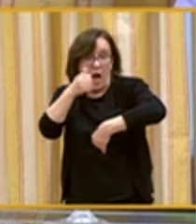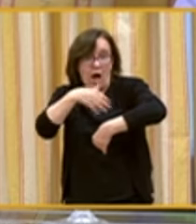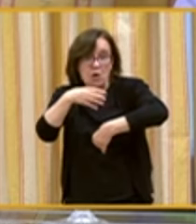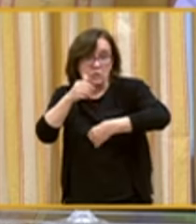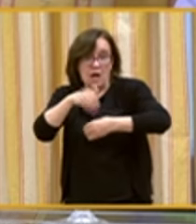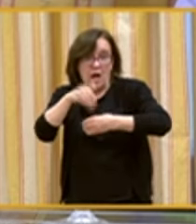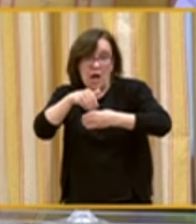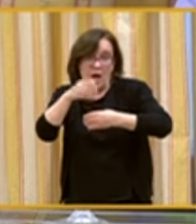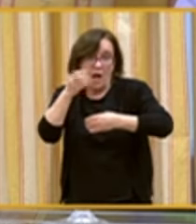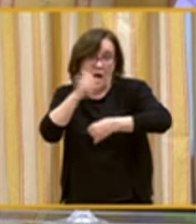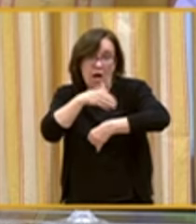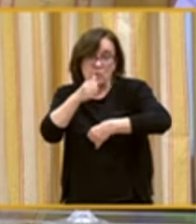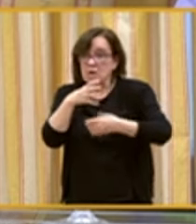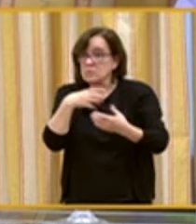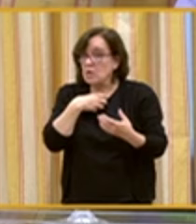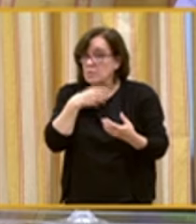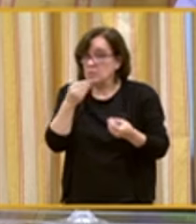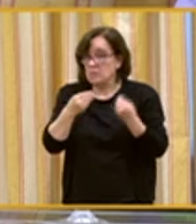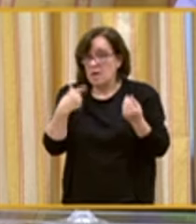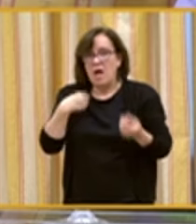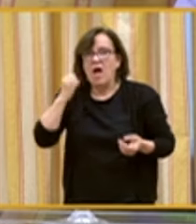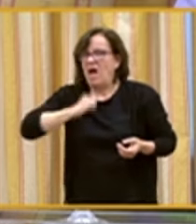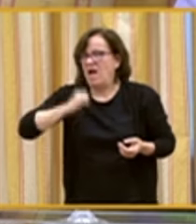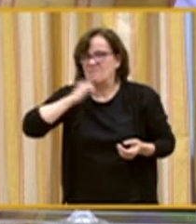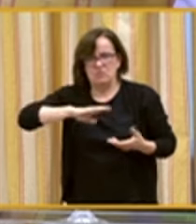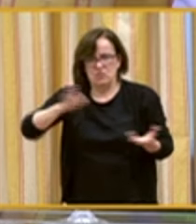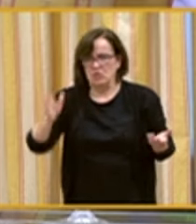Y lo vivimos como un abuso.